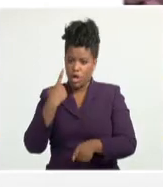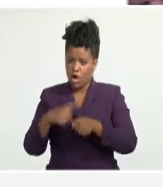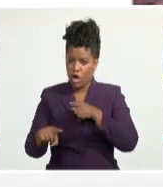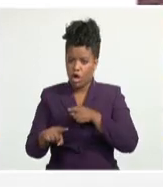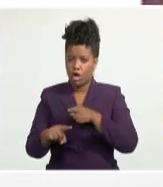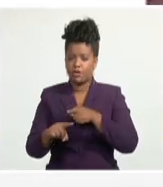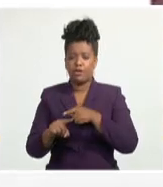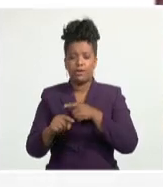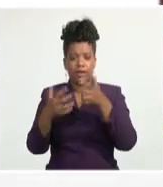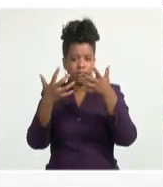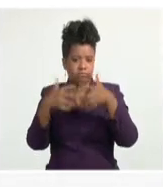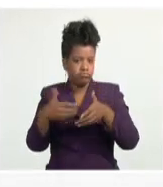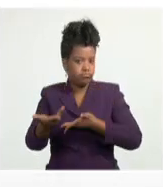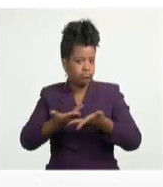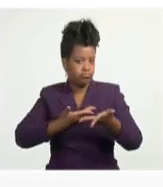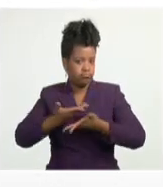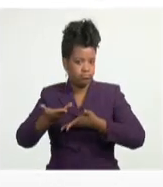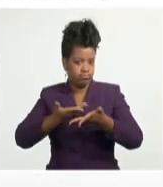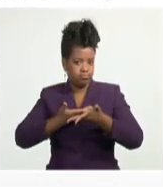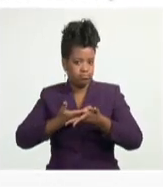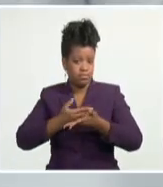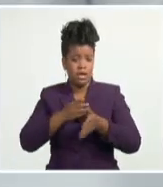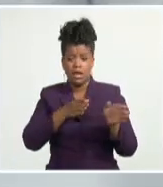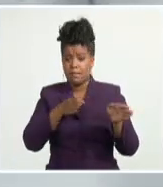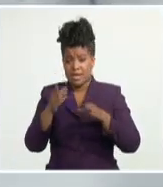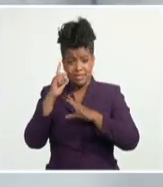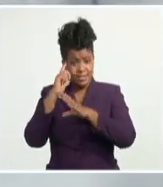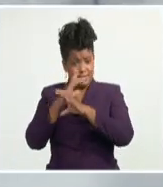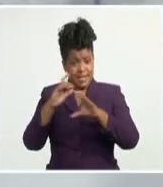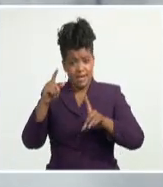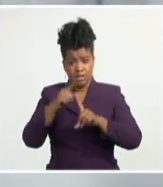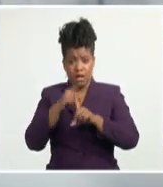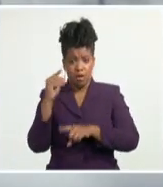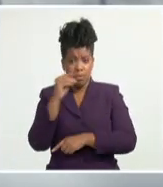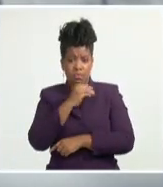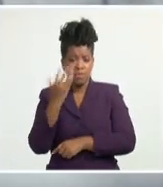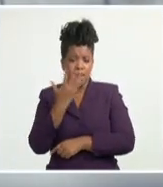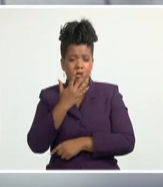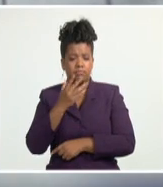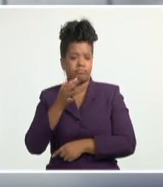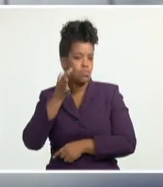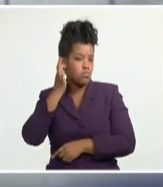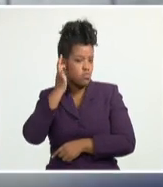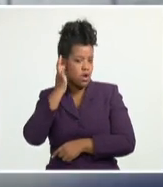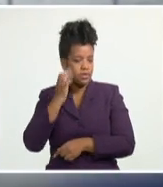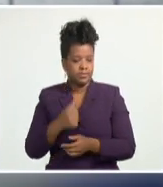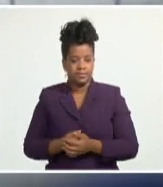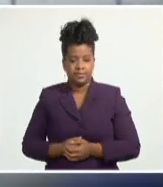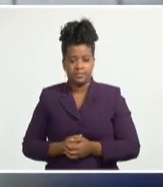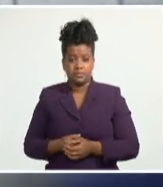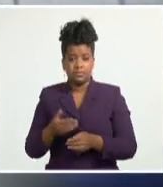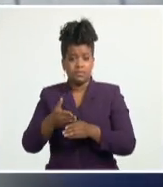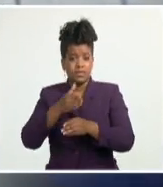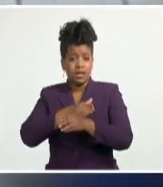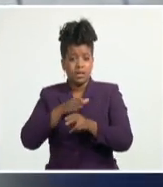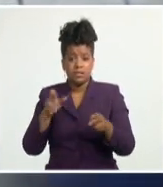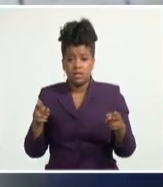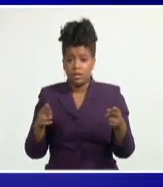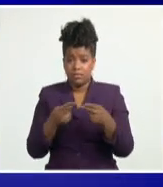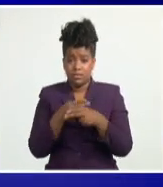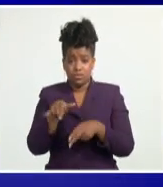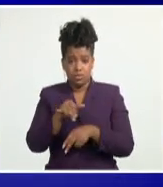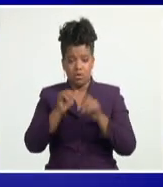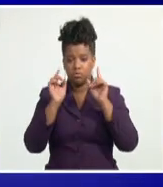Rodrigo Malmierca Díaz, y de Ciencia, Tecnología y Medio Ambiente, el Barrosa Pérez Montoya. Como antesala de la cumbre, tuvieron lugar la